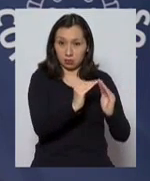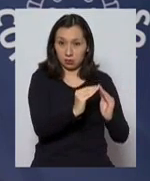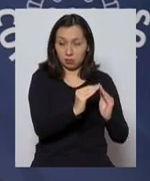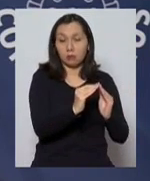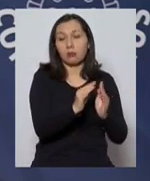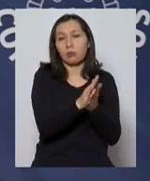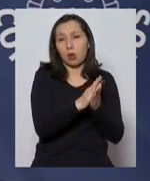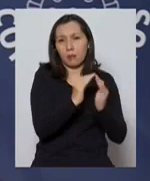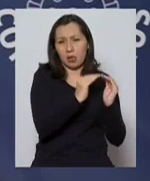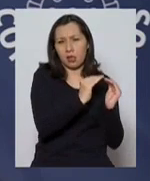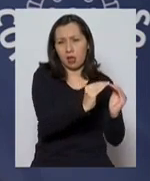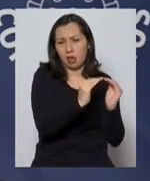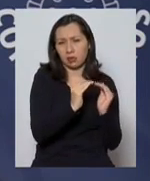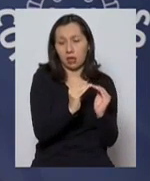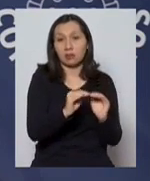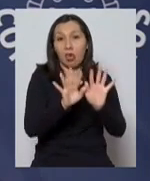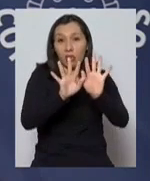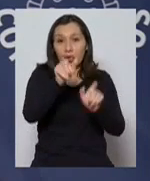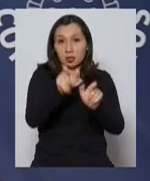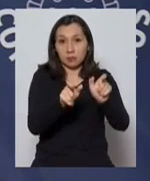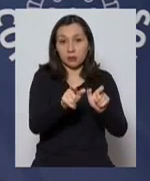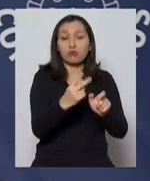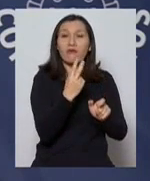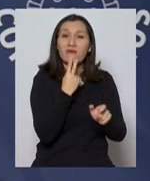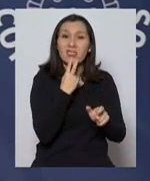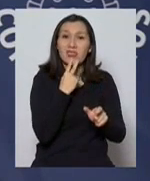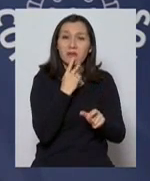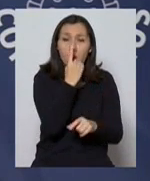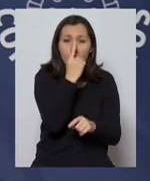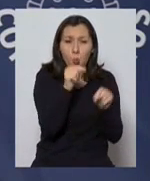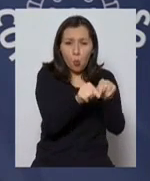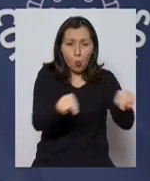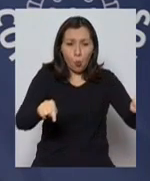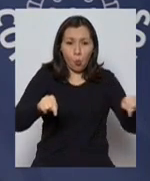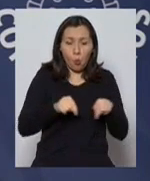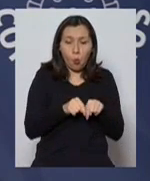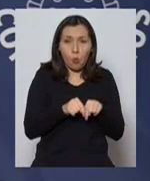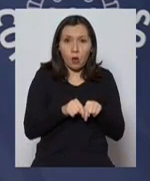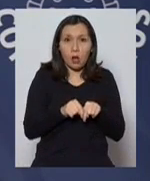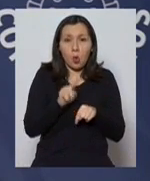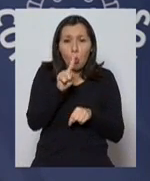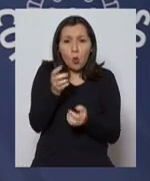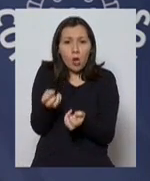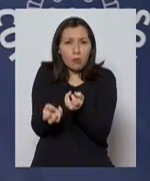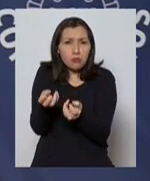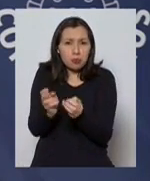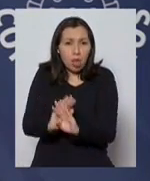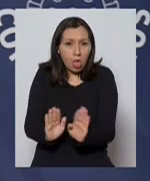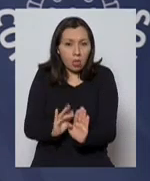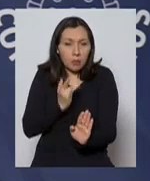cité, donde hay 10 personas viviendo en una habitación con una cocinilla,